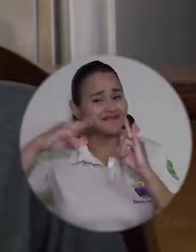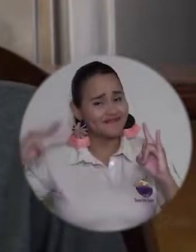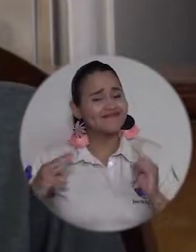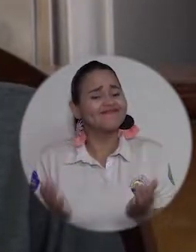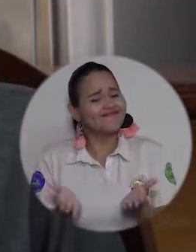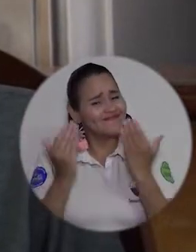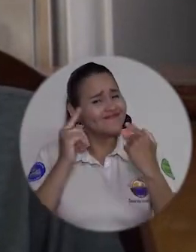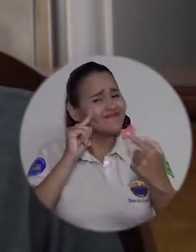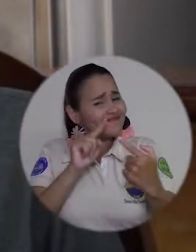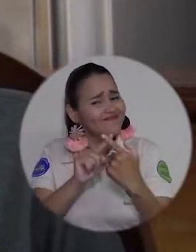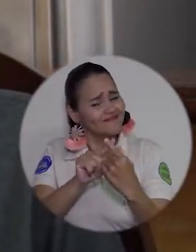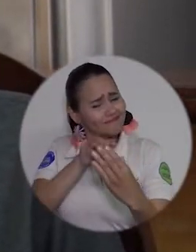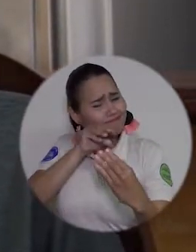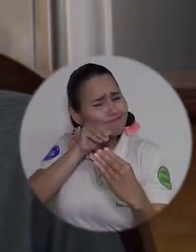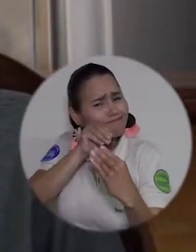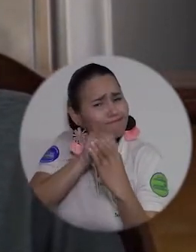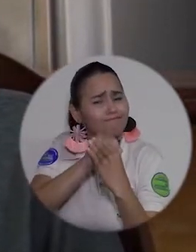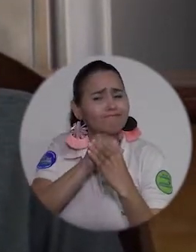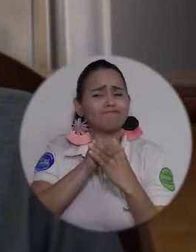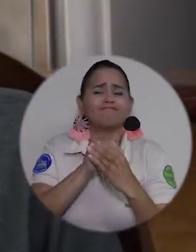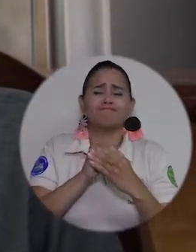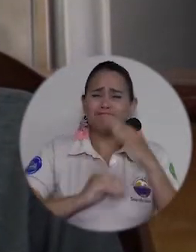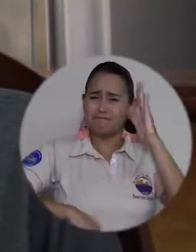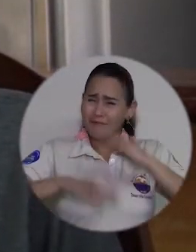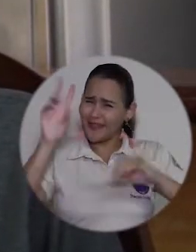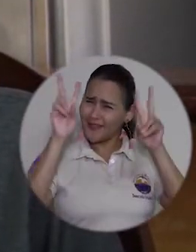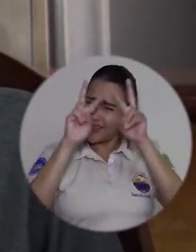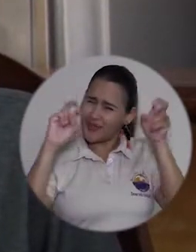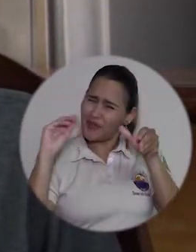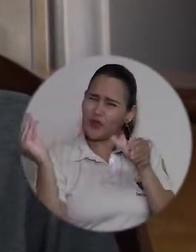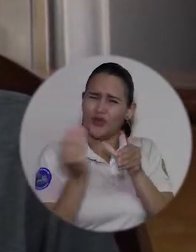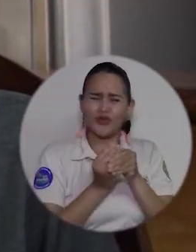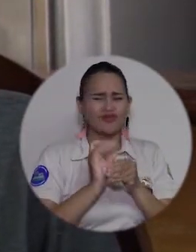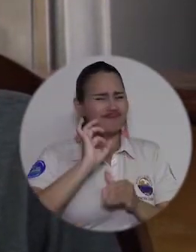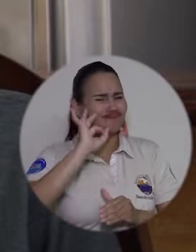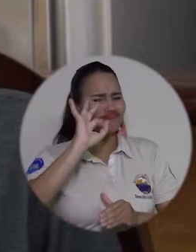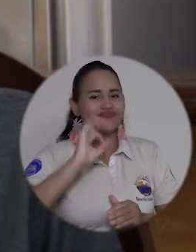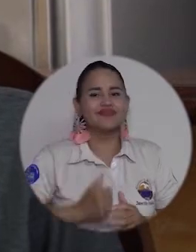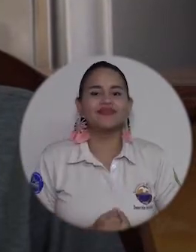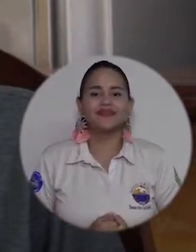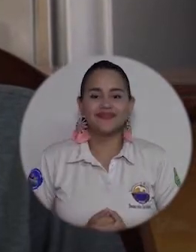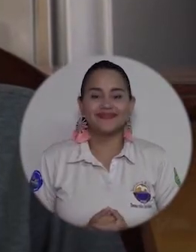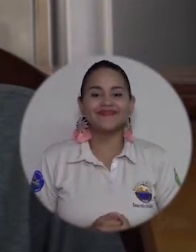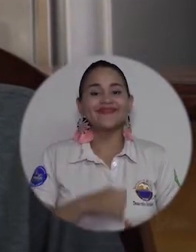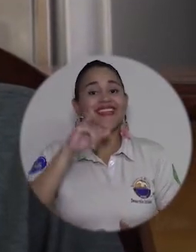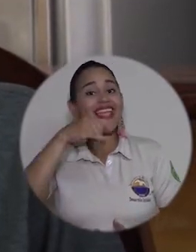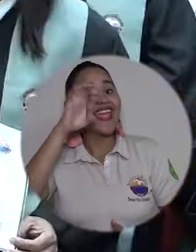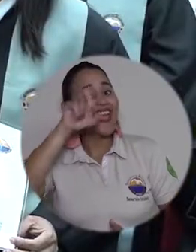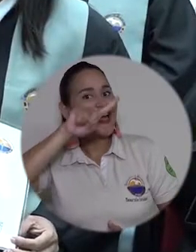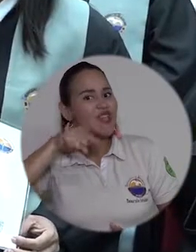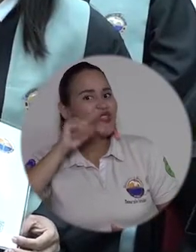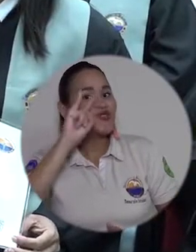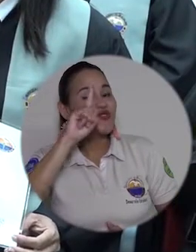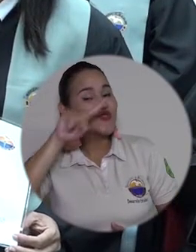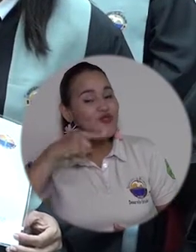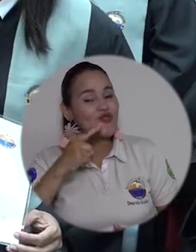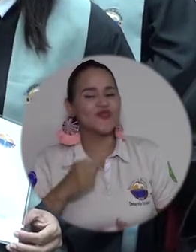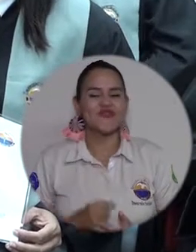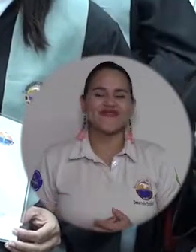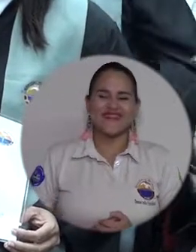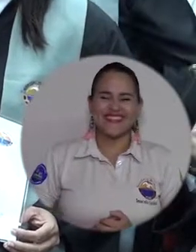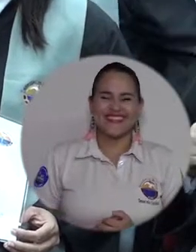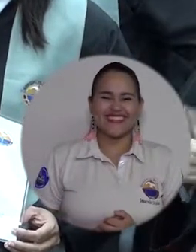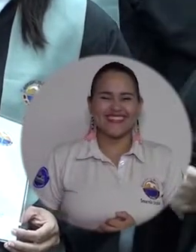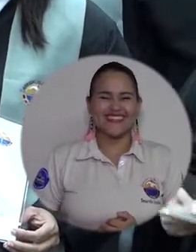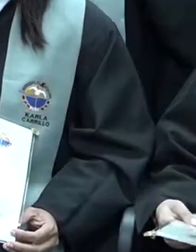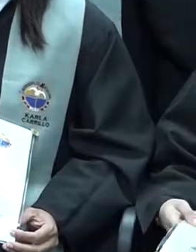La universidad ha implementado muy bien su política de inclusión. Jesús Francisco